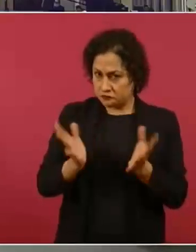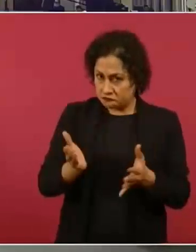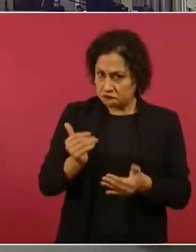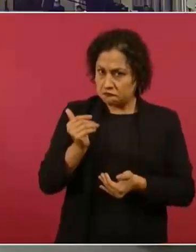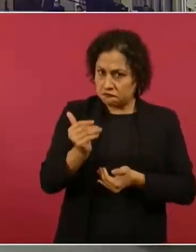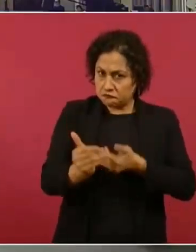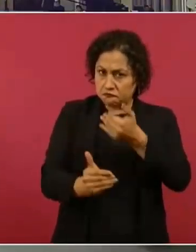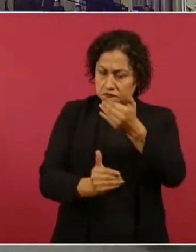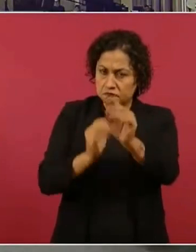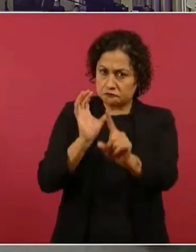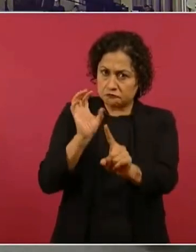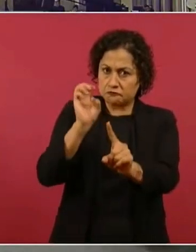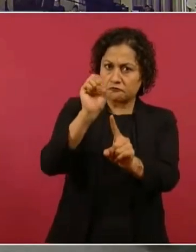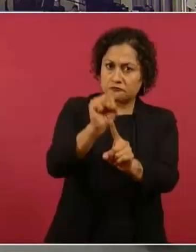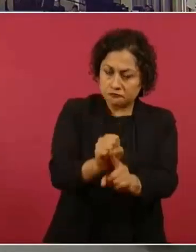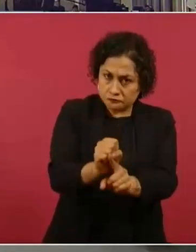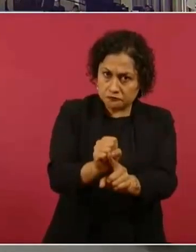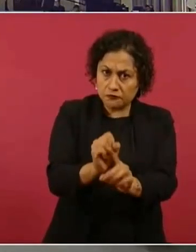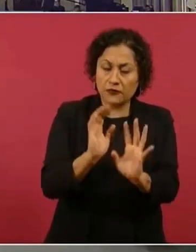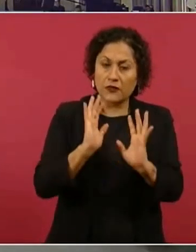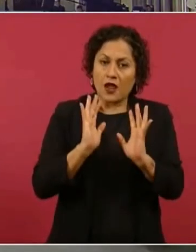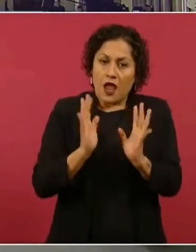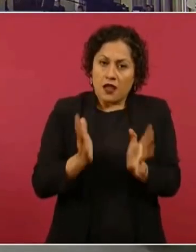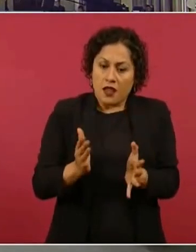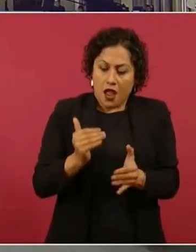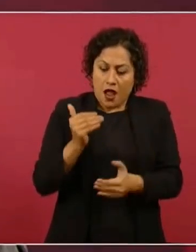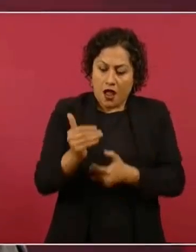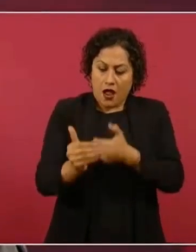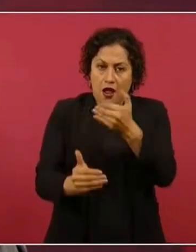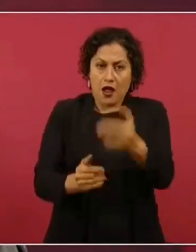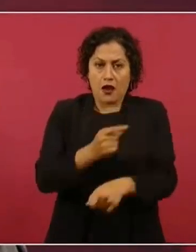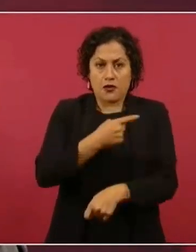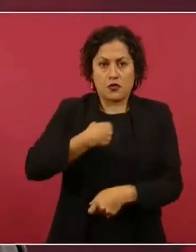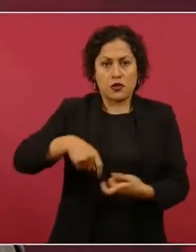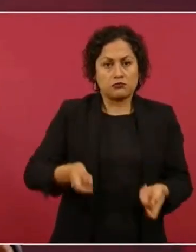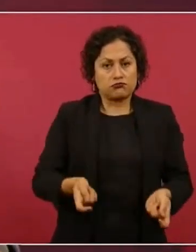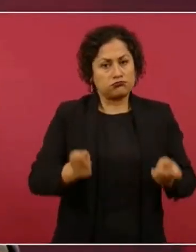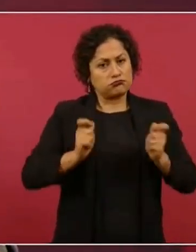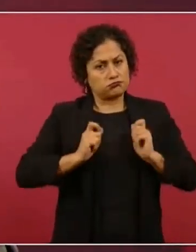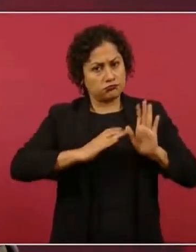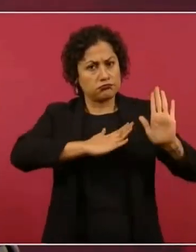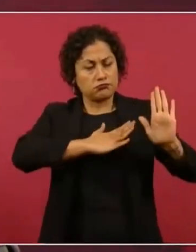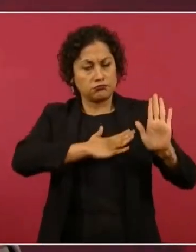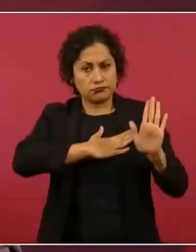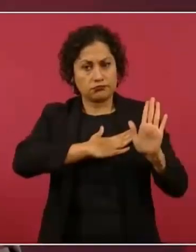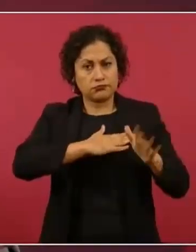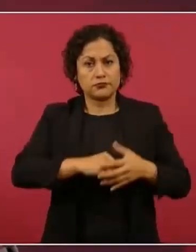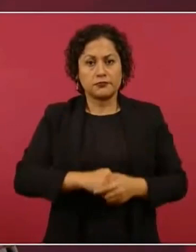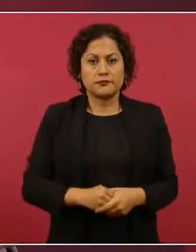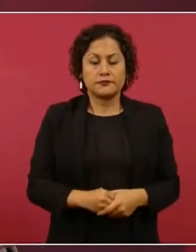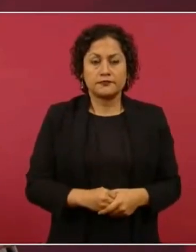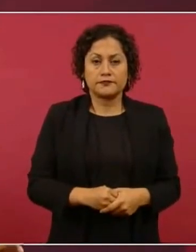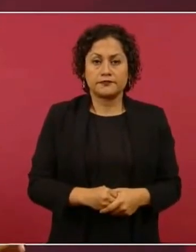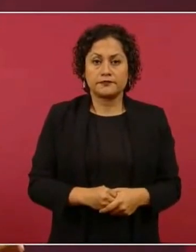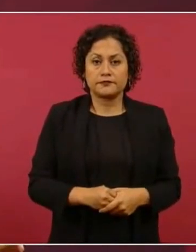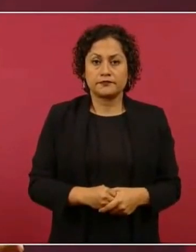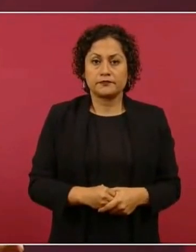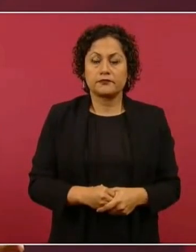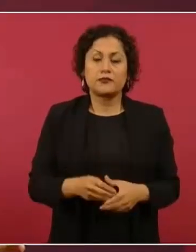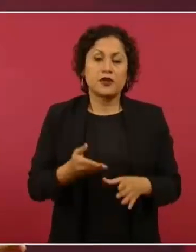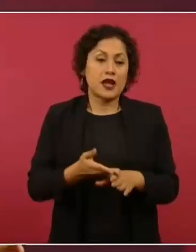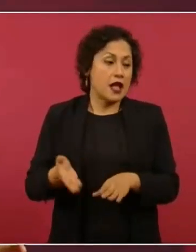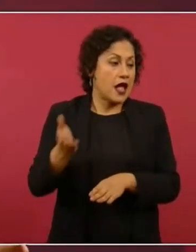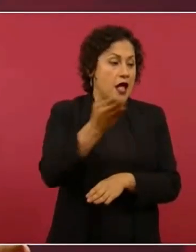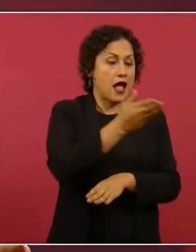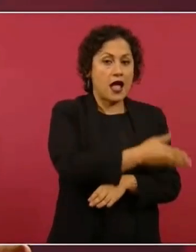y ese es nuestro compromiso. Antes no les